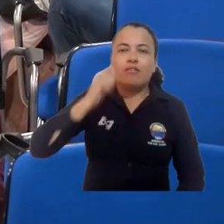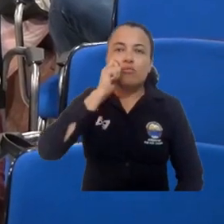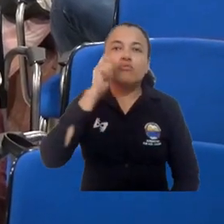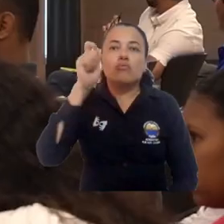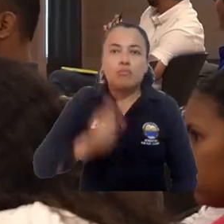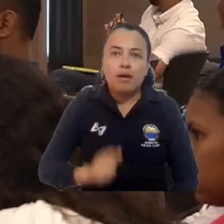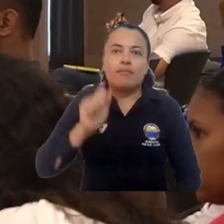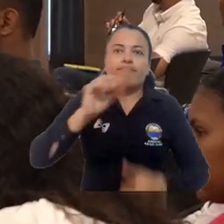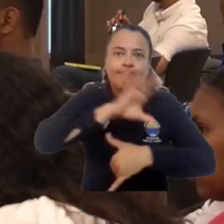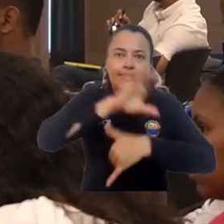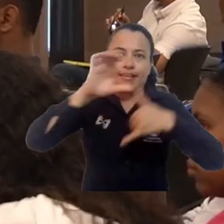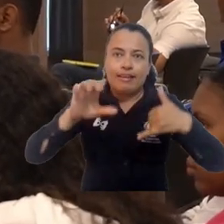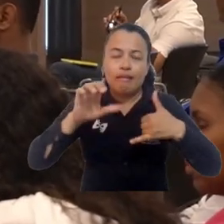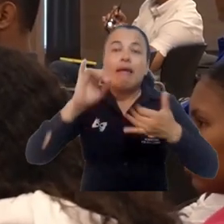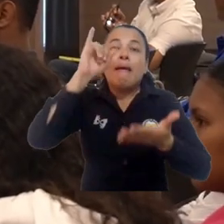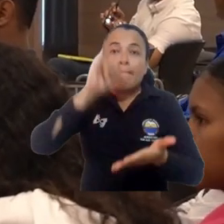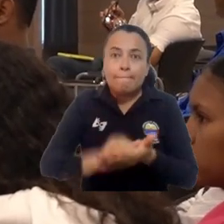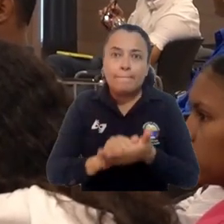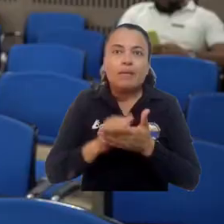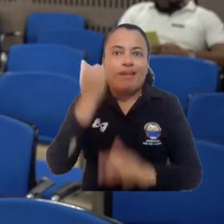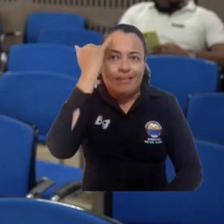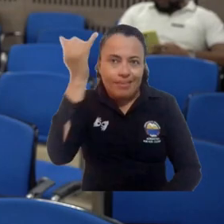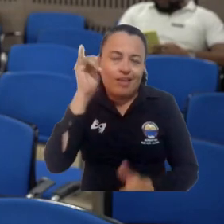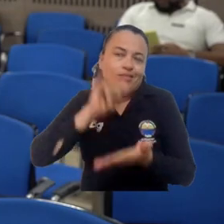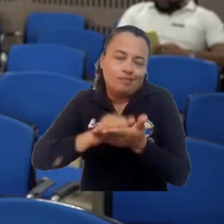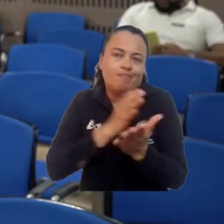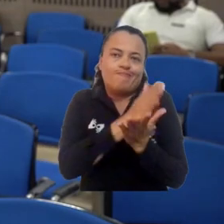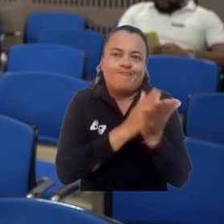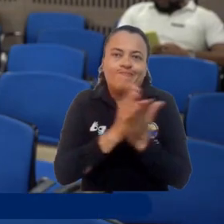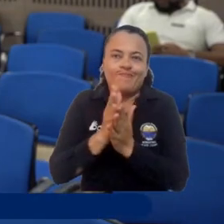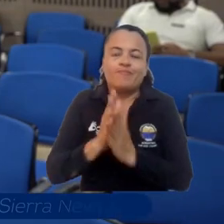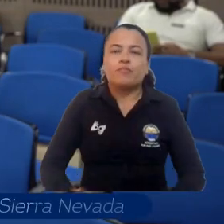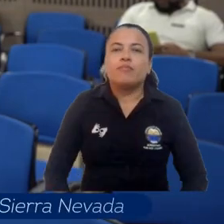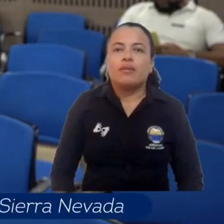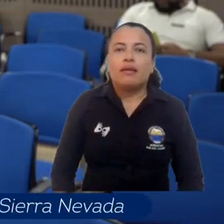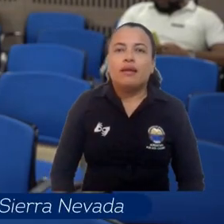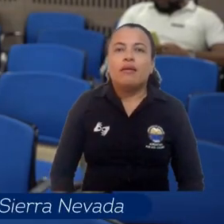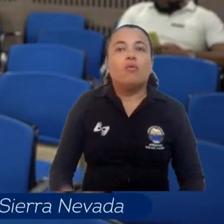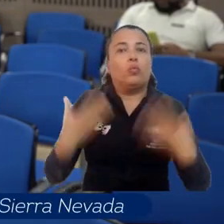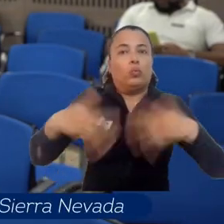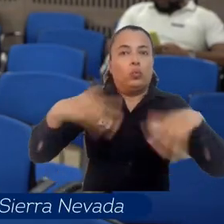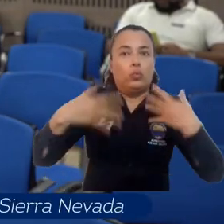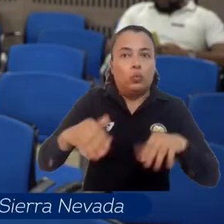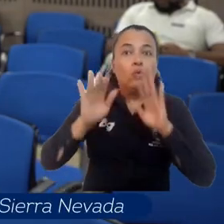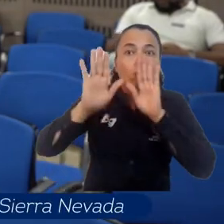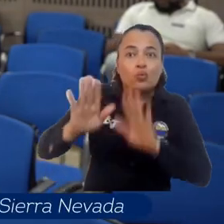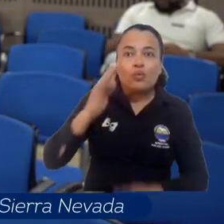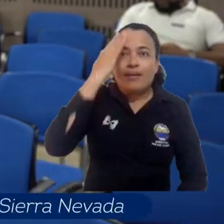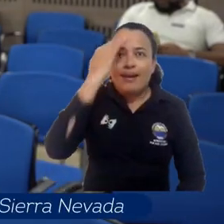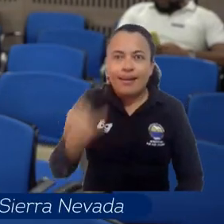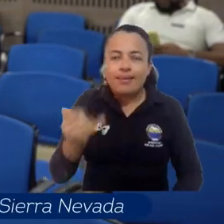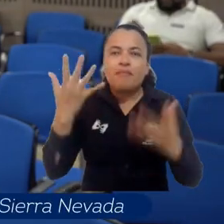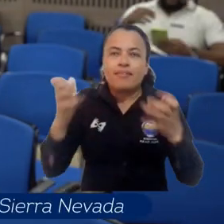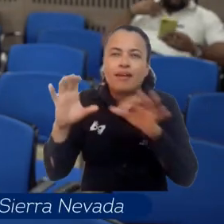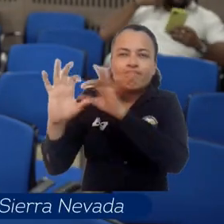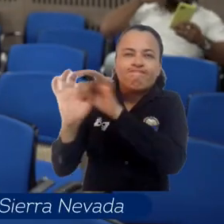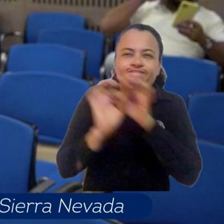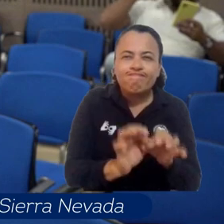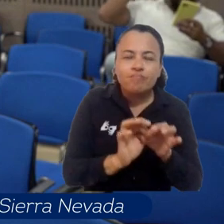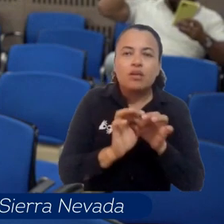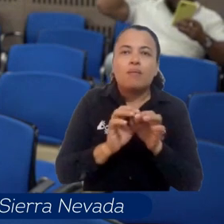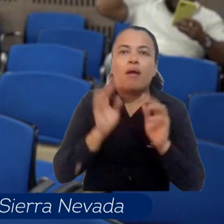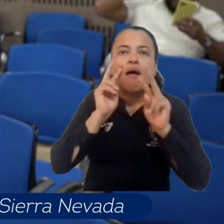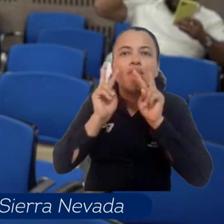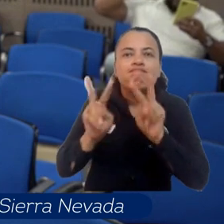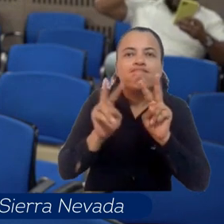una iniciativa de este programa académico. Destacamos que desde la academia se quiera articular para visibilizar